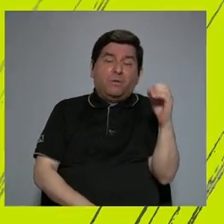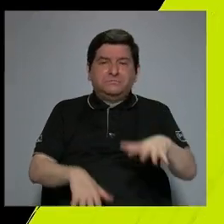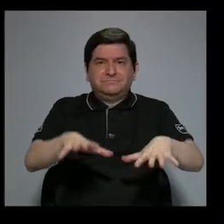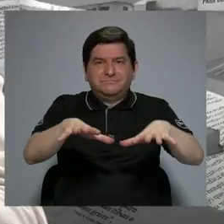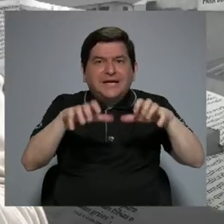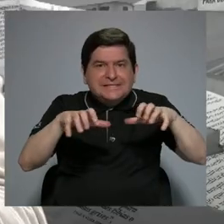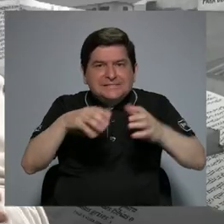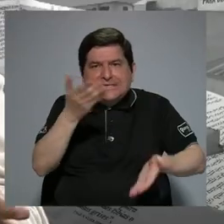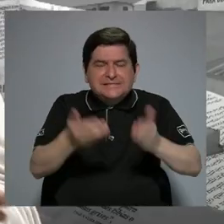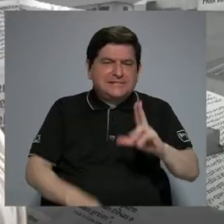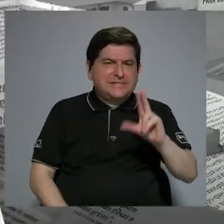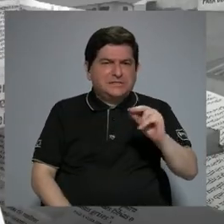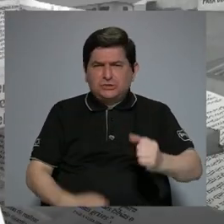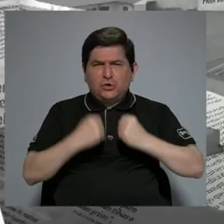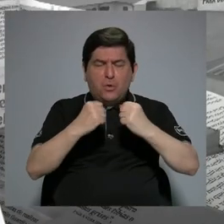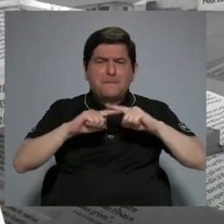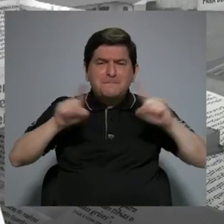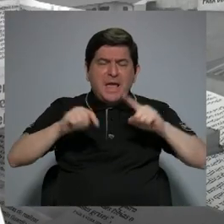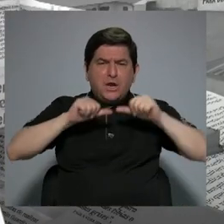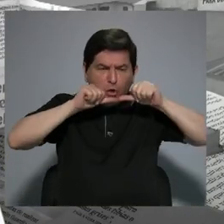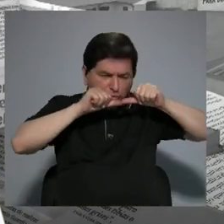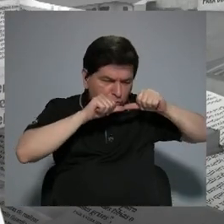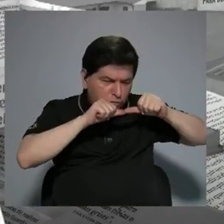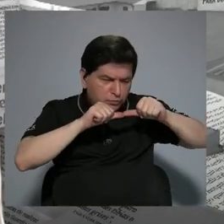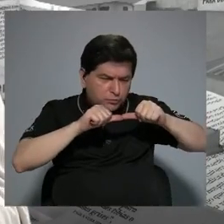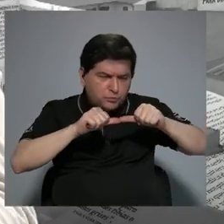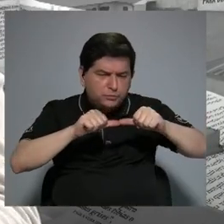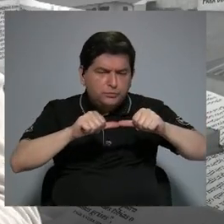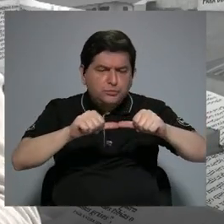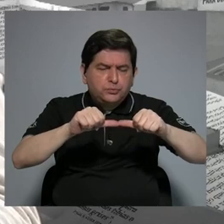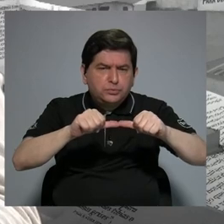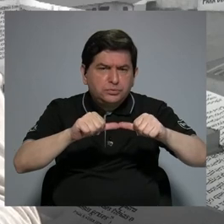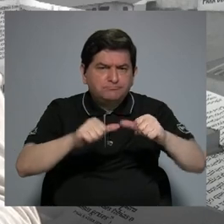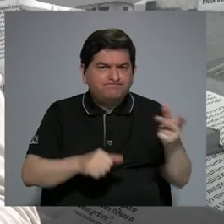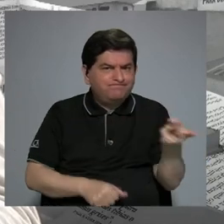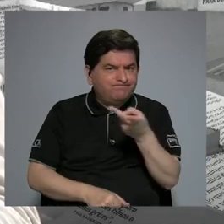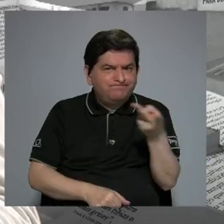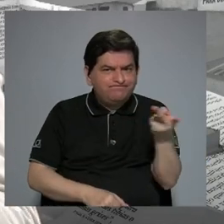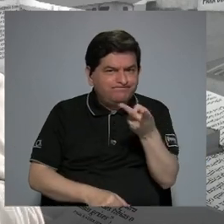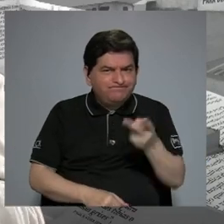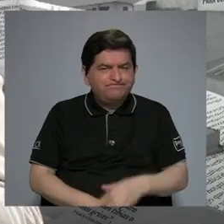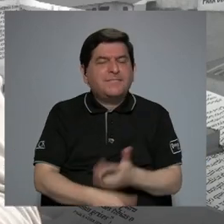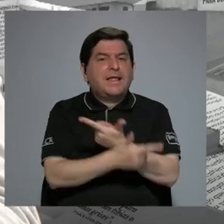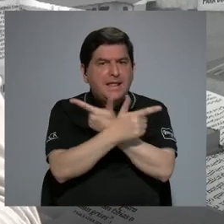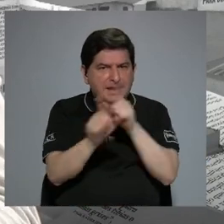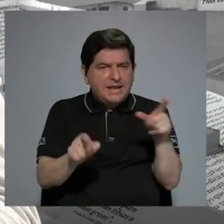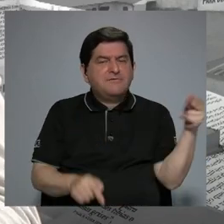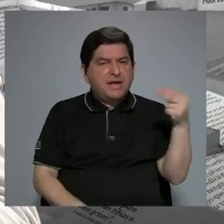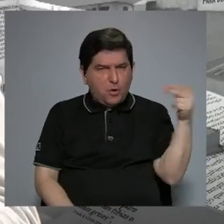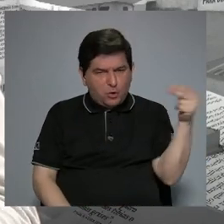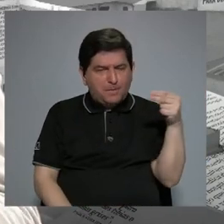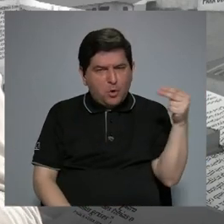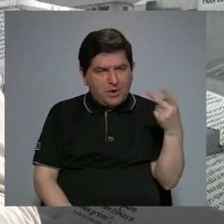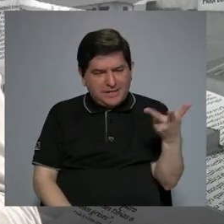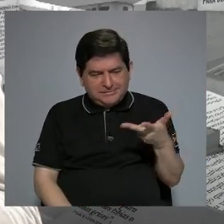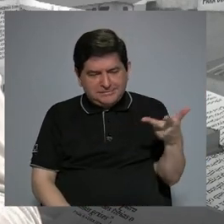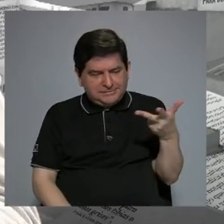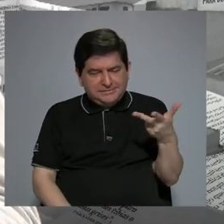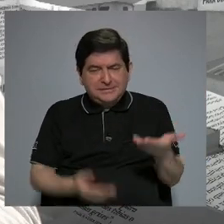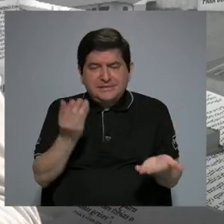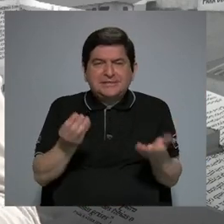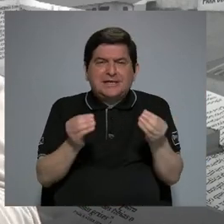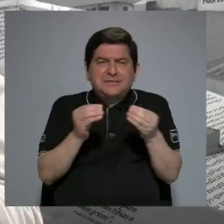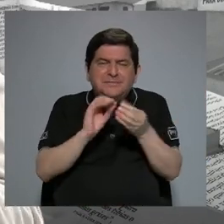estrés que tal vez no es intenso, pero es prolongado en el tiempo. Cualquiera de las dos cosas desencadena la liberación de estas hormonas en tal vez